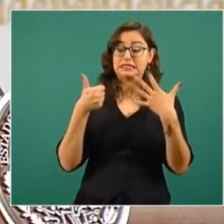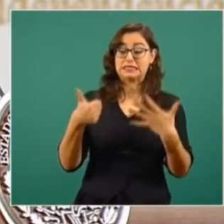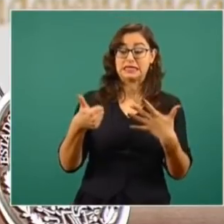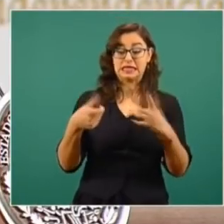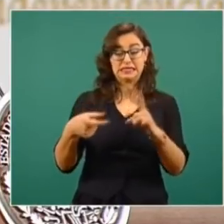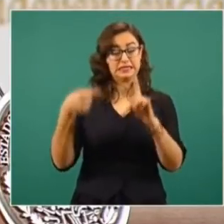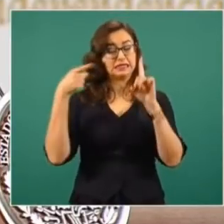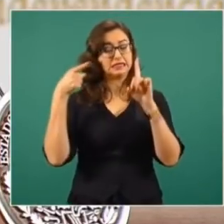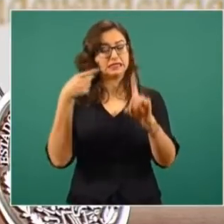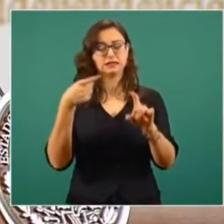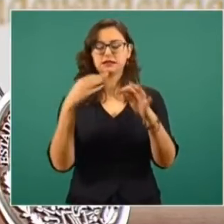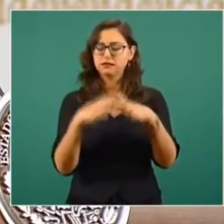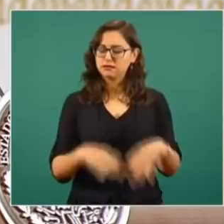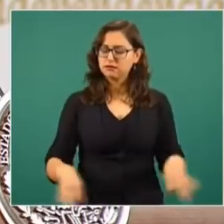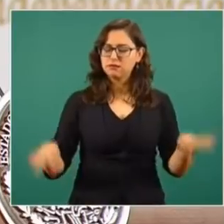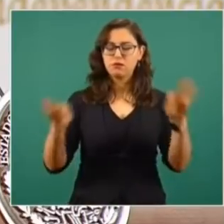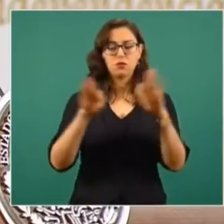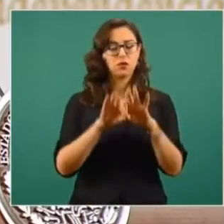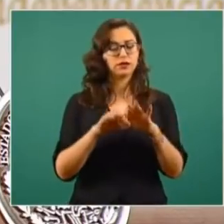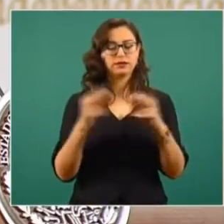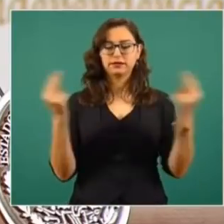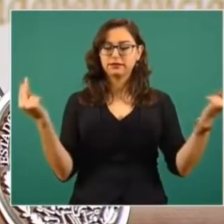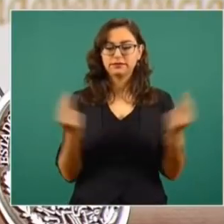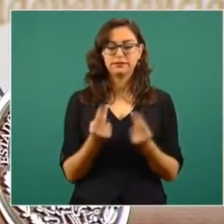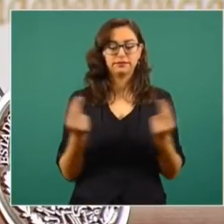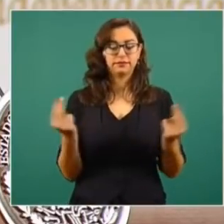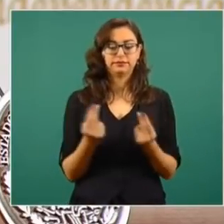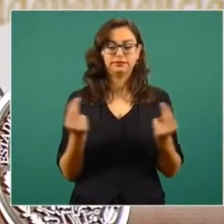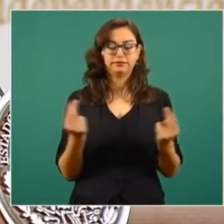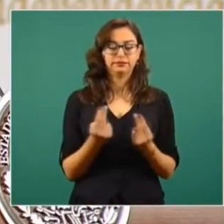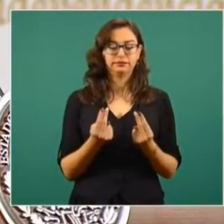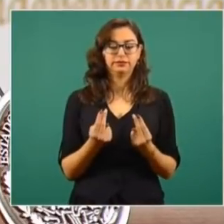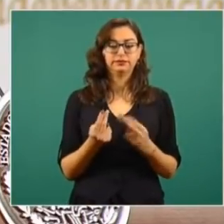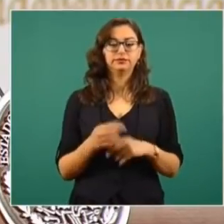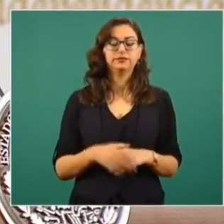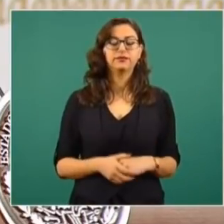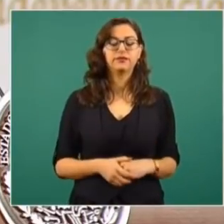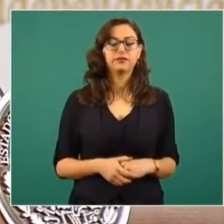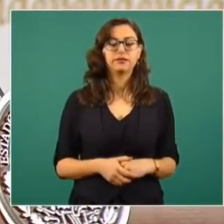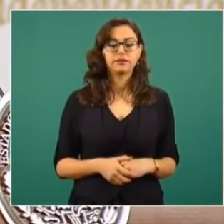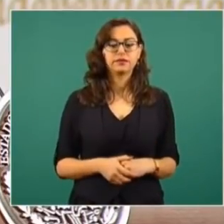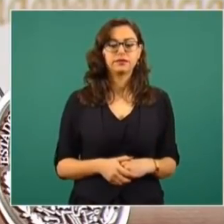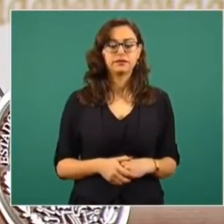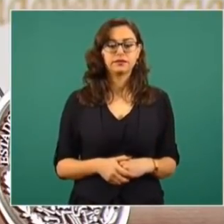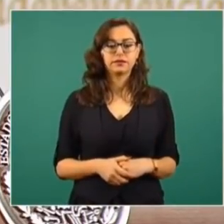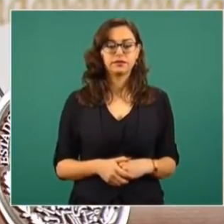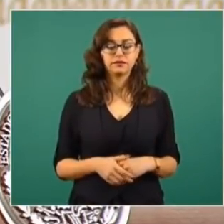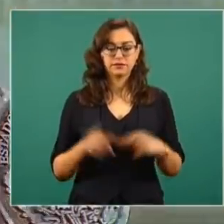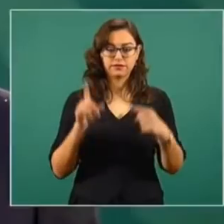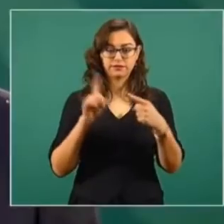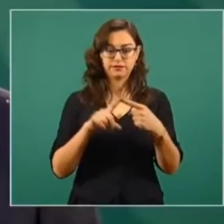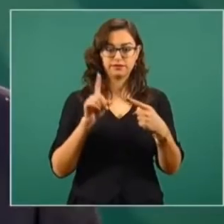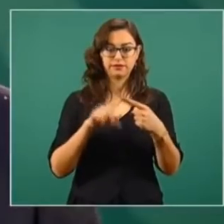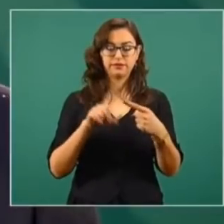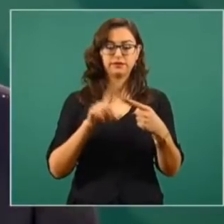importantes, básicas. Una es la de moralizar